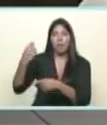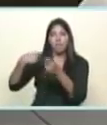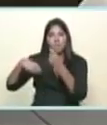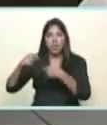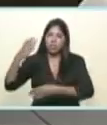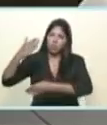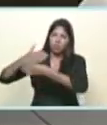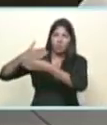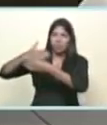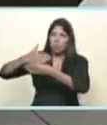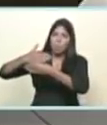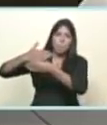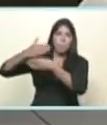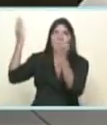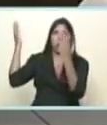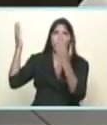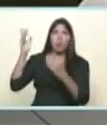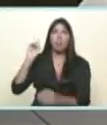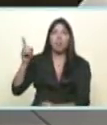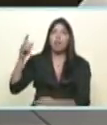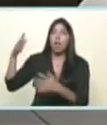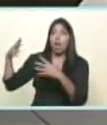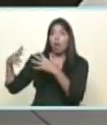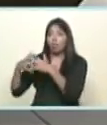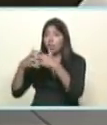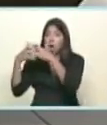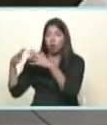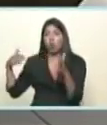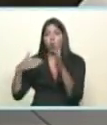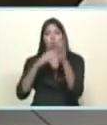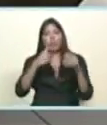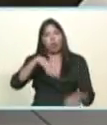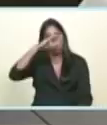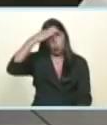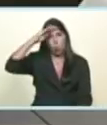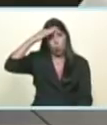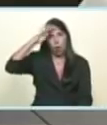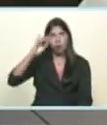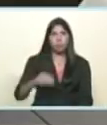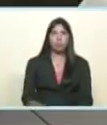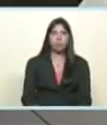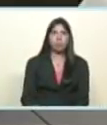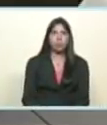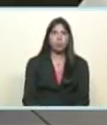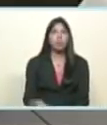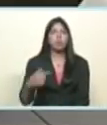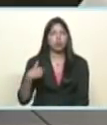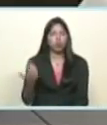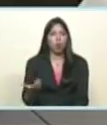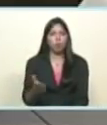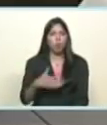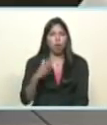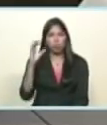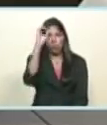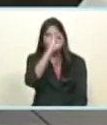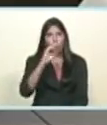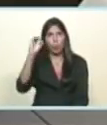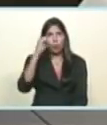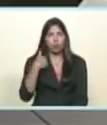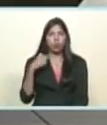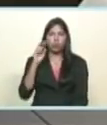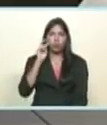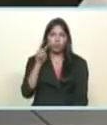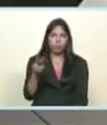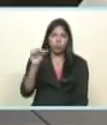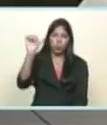del imperio de los Estados Unidos contra el pueblo de Cuba, contra la Revolución Cubana. Yo puedo decir, luego de ver los